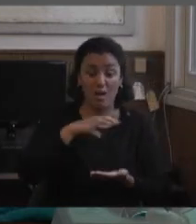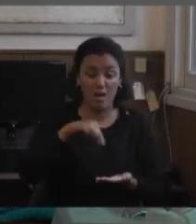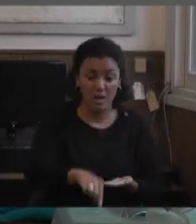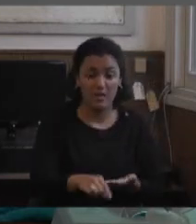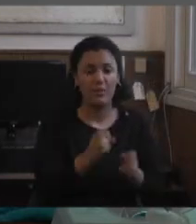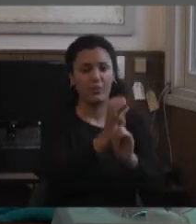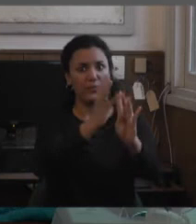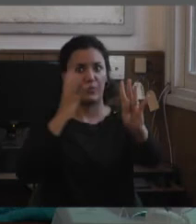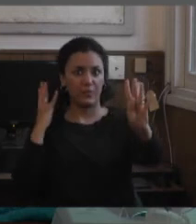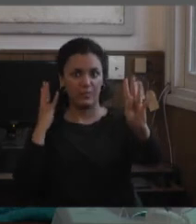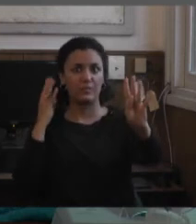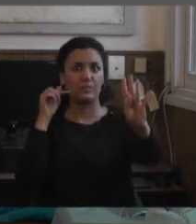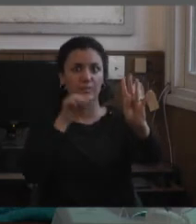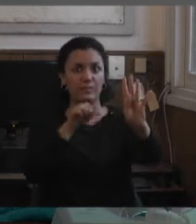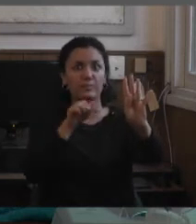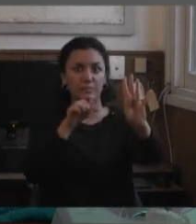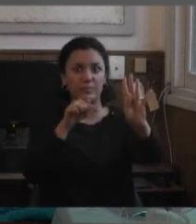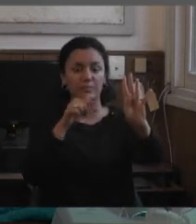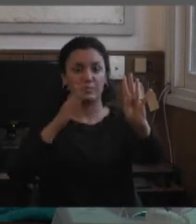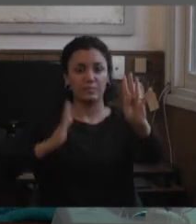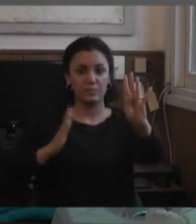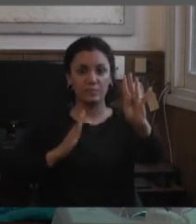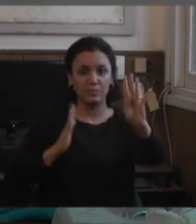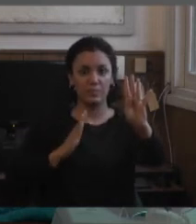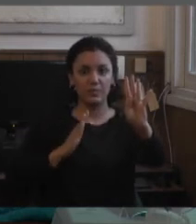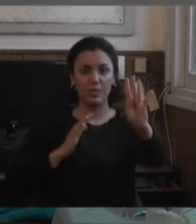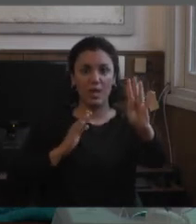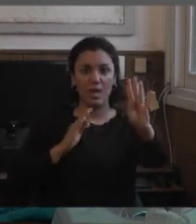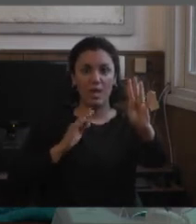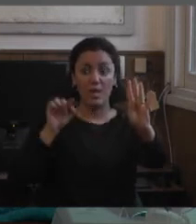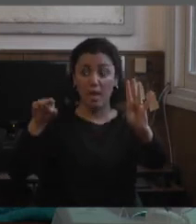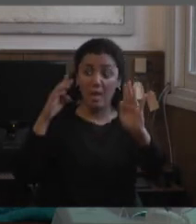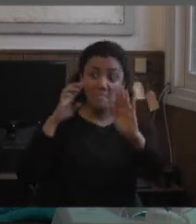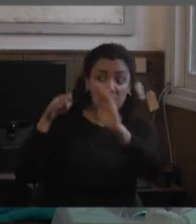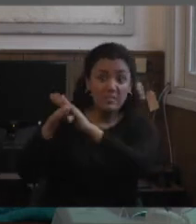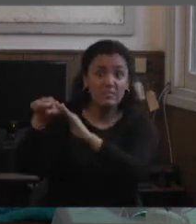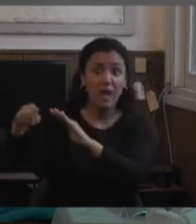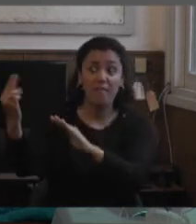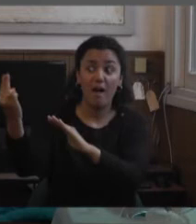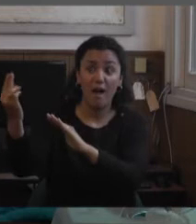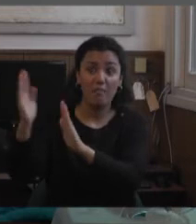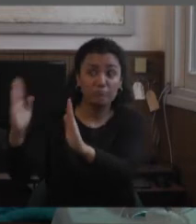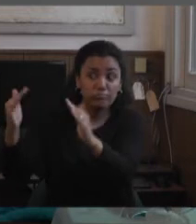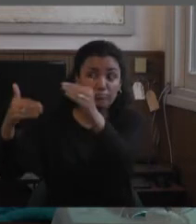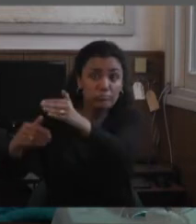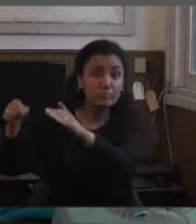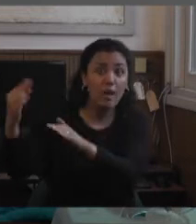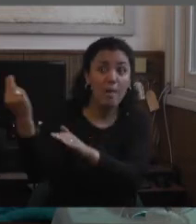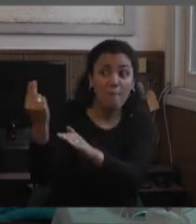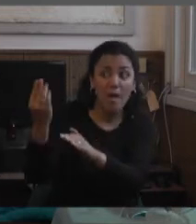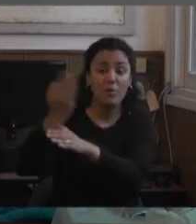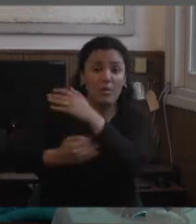cola larga, y uno se metía en el de discapacitados, te miraban como diciendo, ese no te corresponde. Entonces, uno también podría pensar esto de